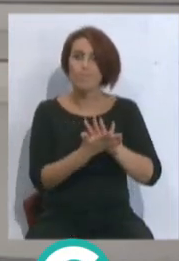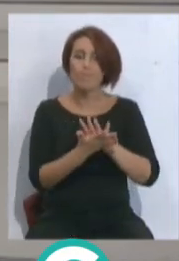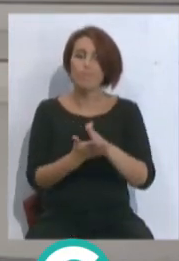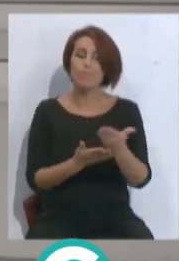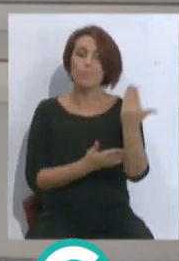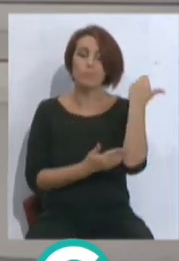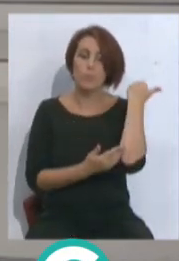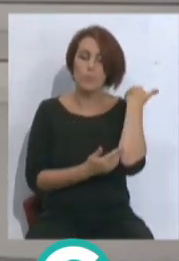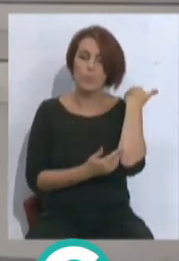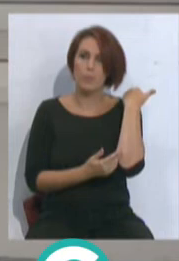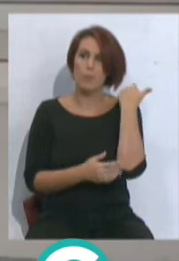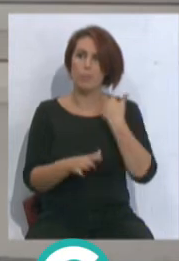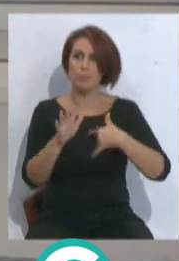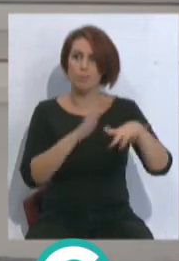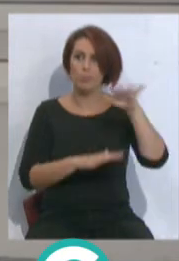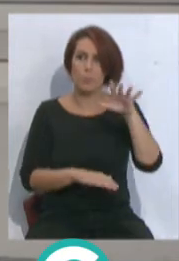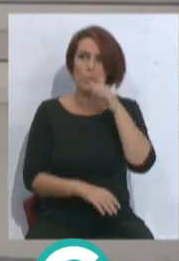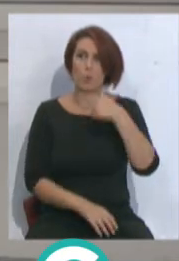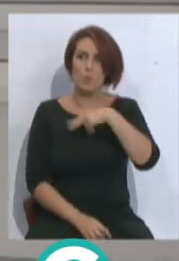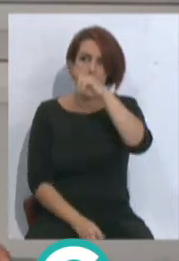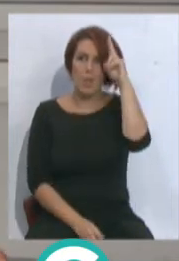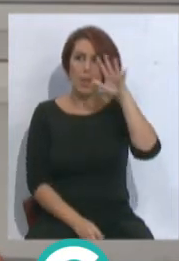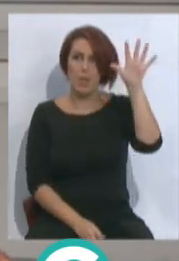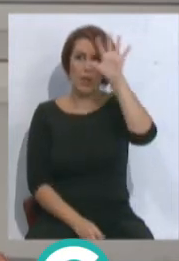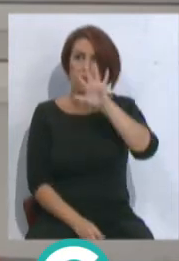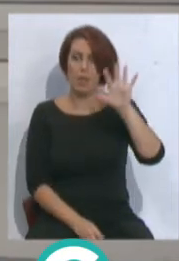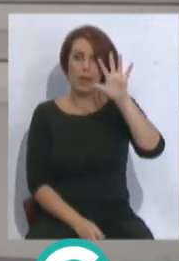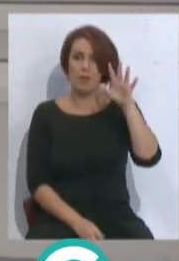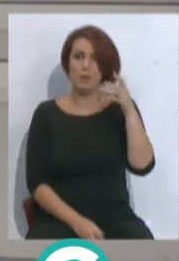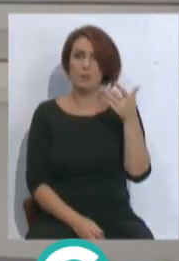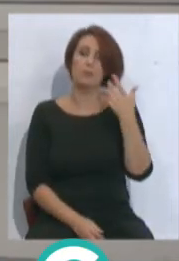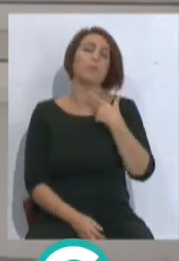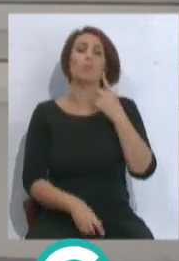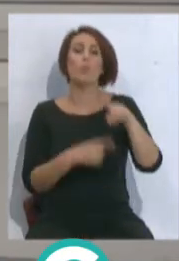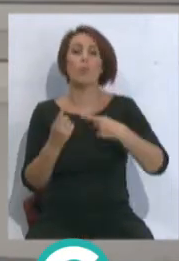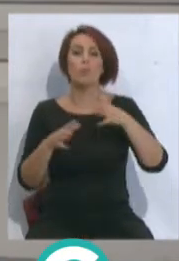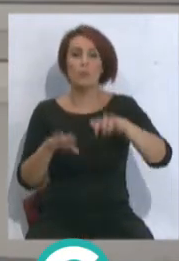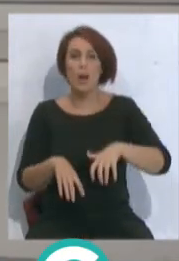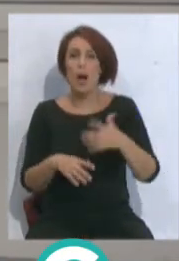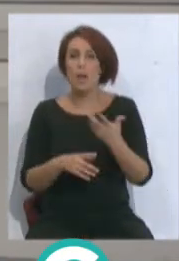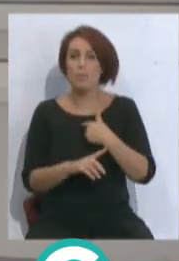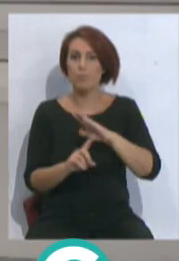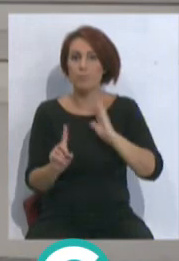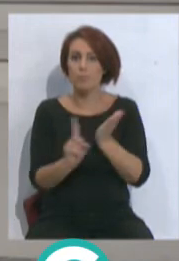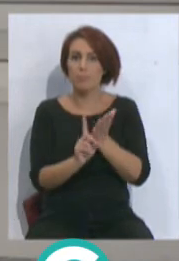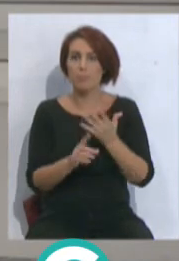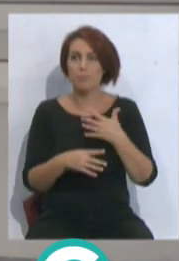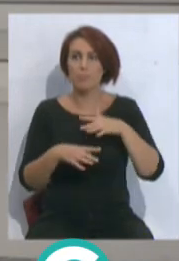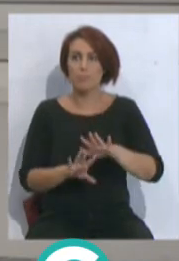tormenta que hubo por Madrid, bueno, después llovió en Cádiz, pero